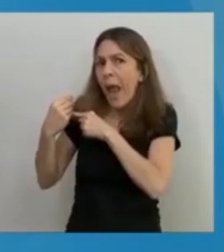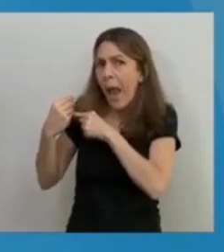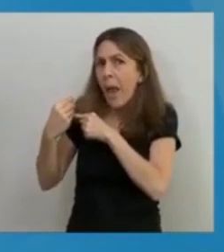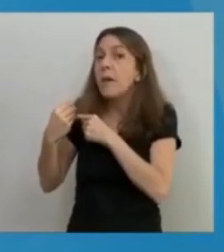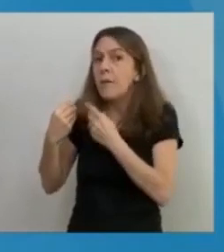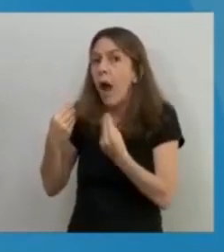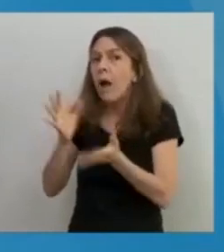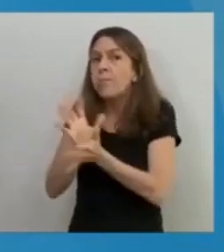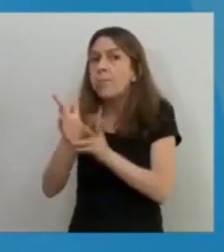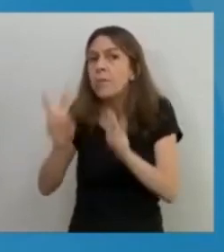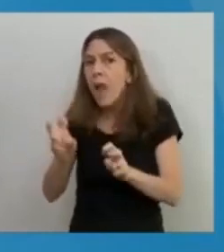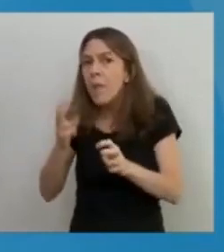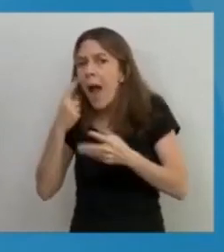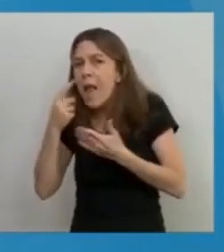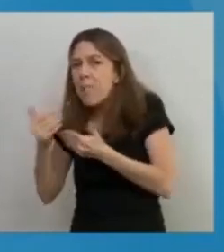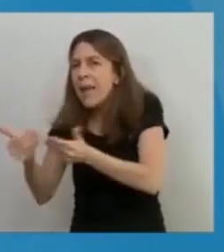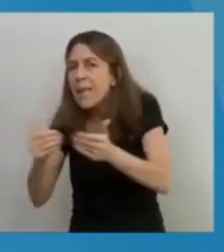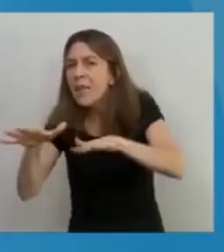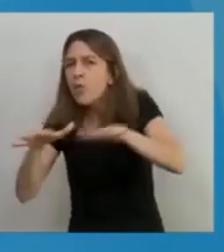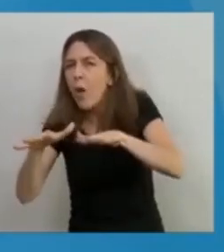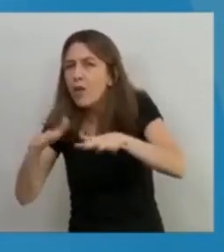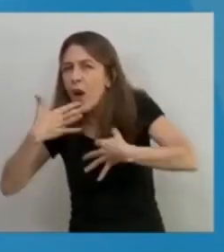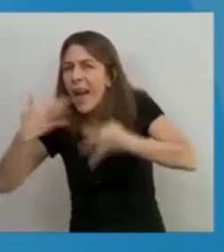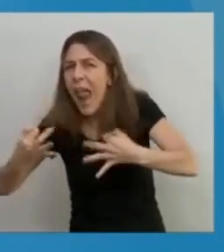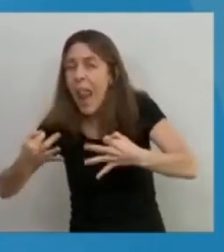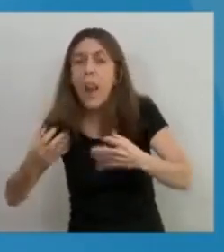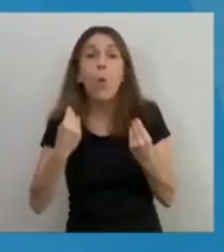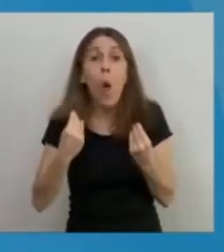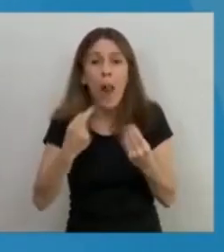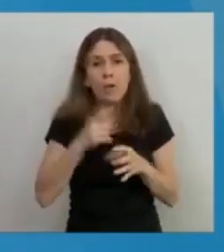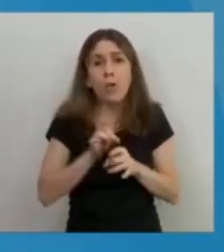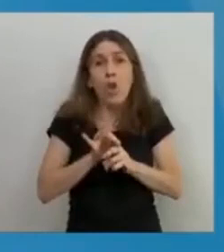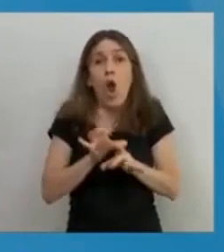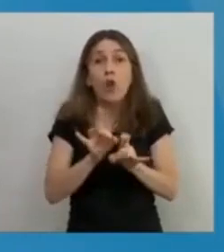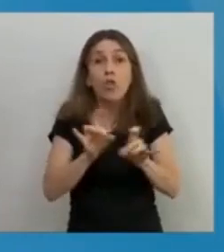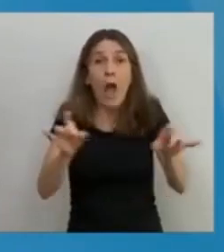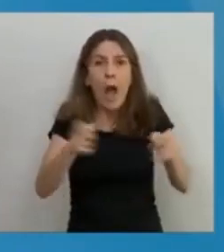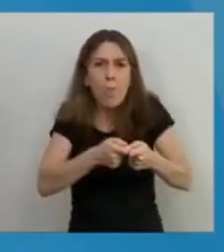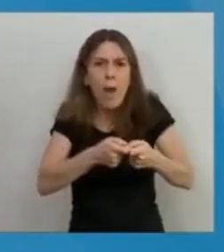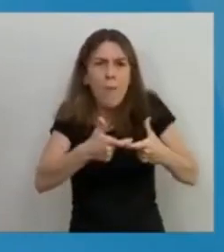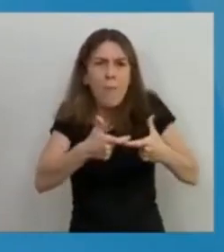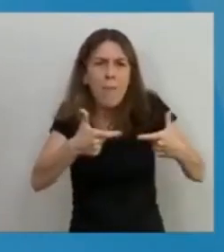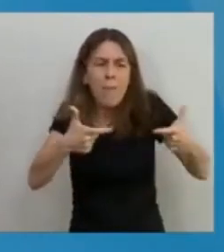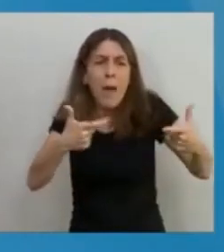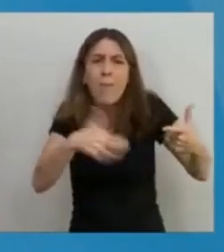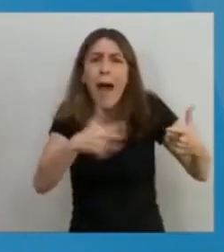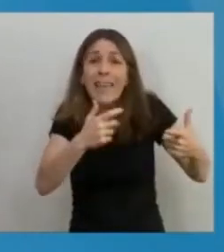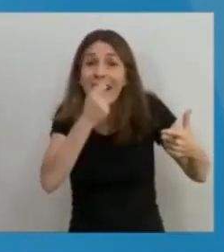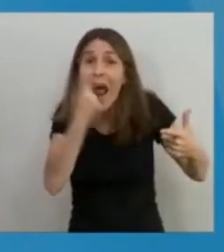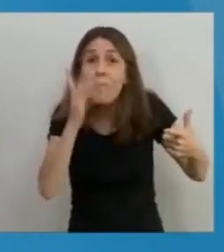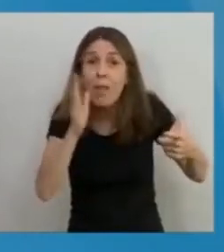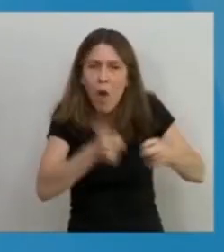pasando. Y lo que está pasando es que los contagios crecen a un ritmo más acelerada,